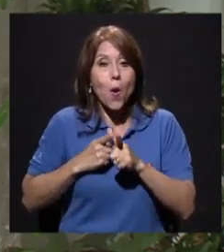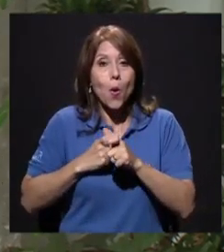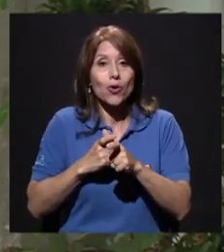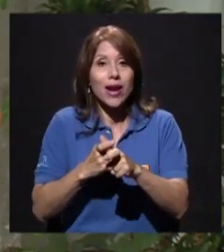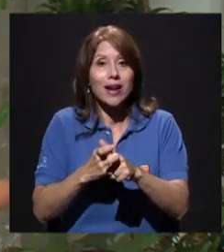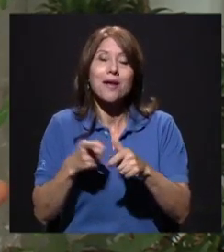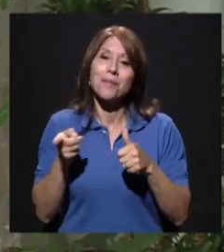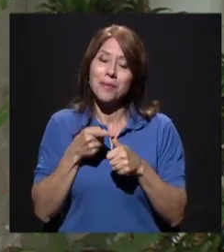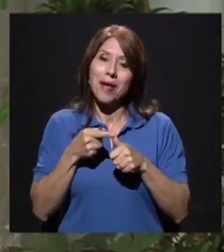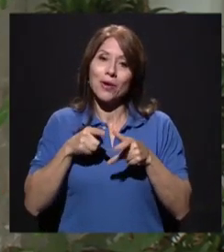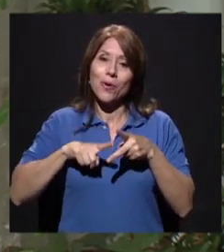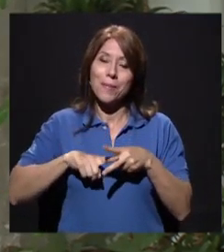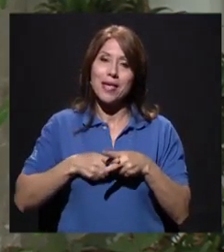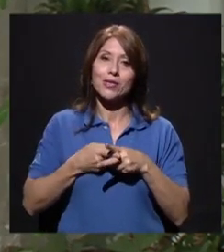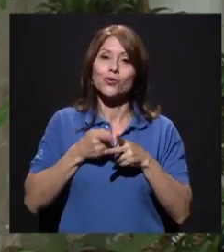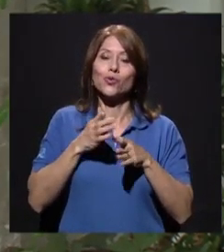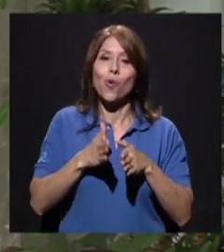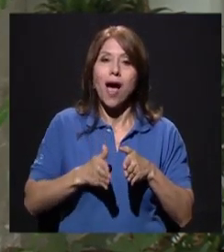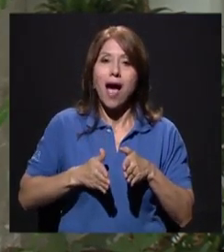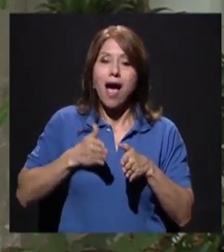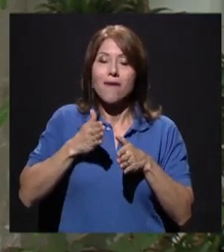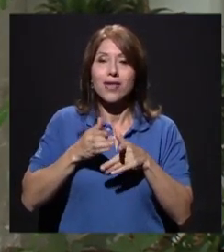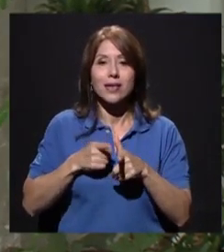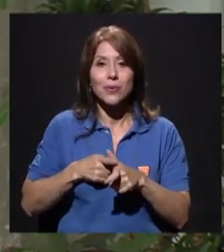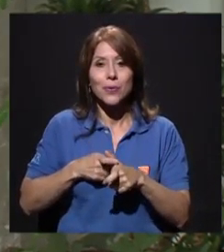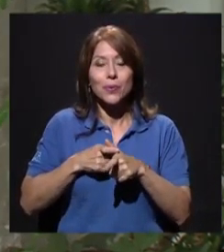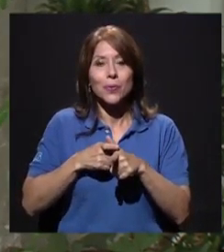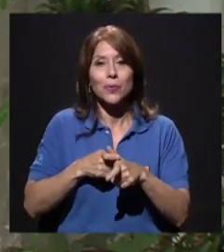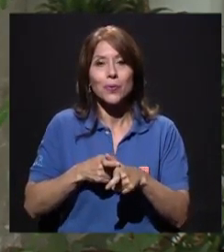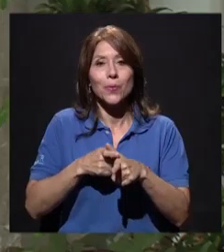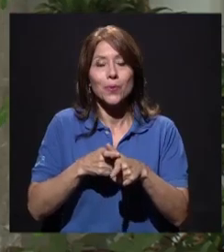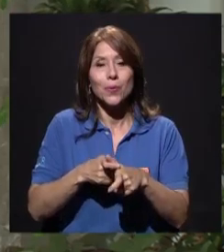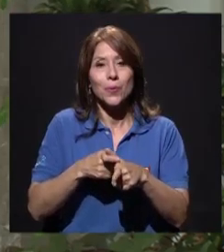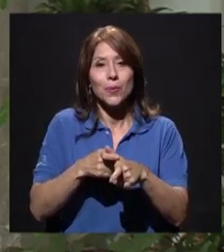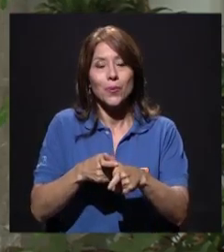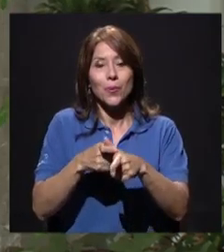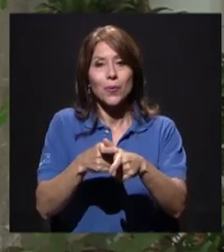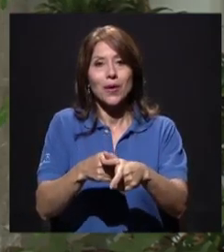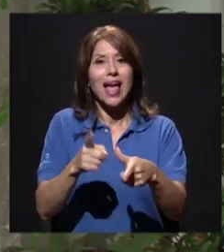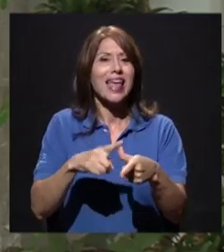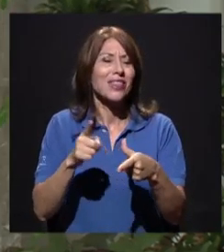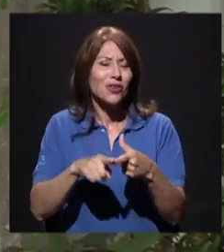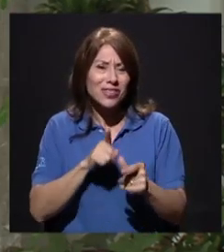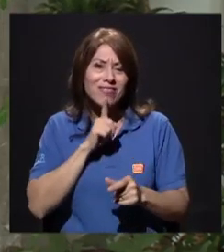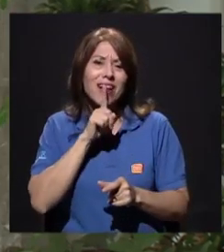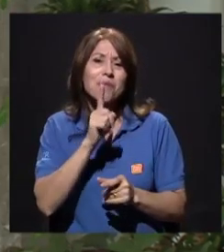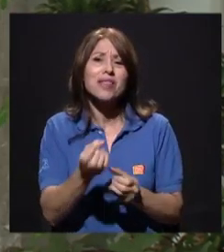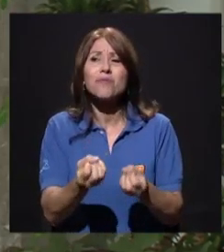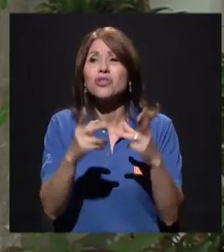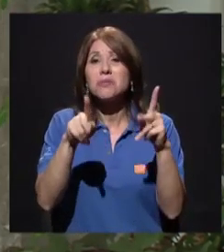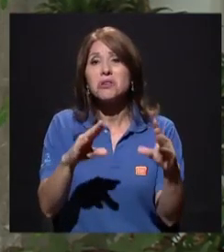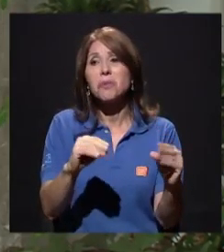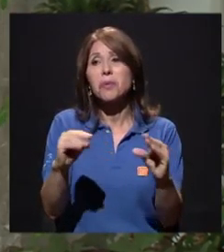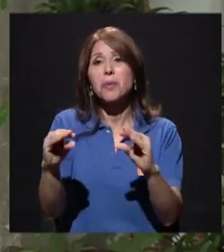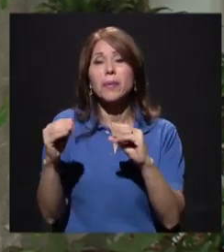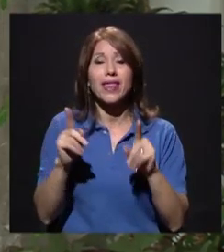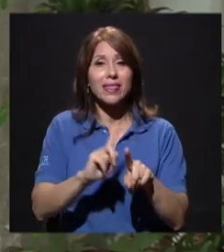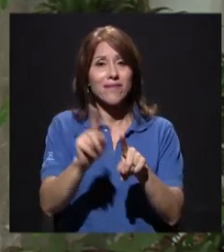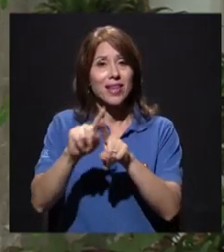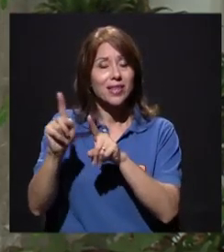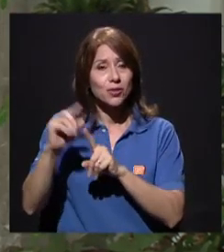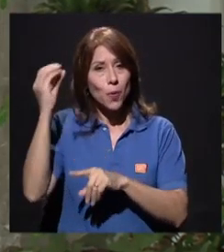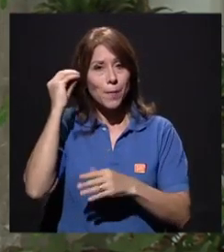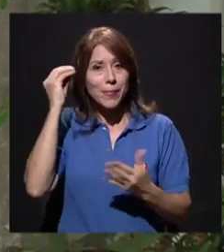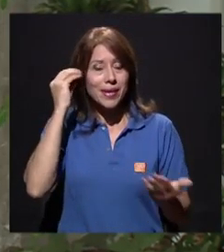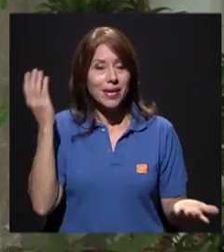el esfuerzo que voy a hacer. Entonces, eso es un eterno dime y que te diré. Entonces, cada quien va